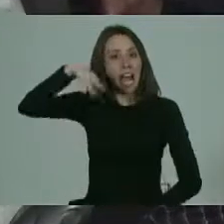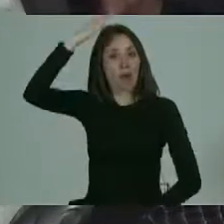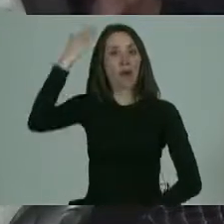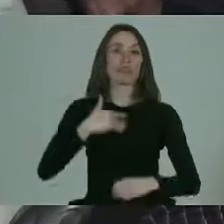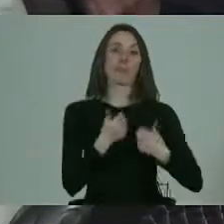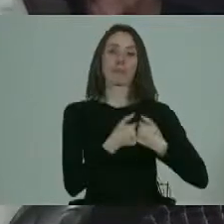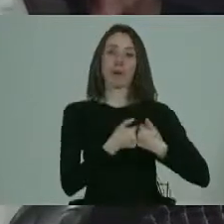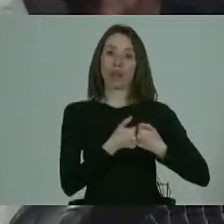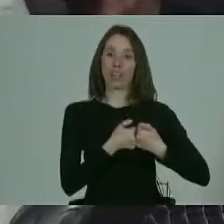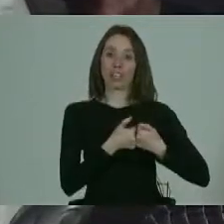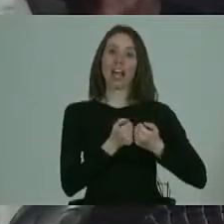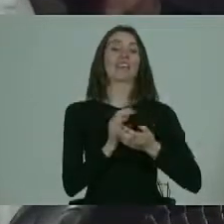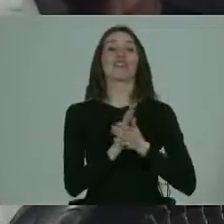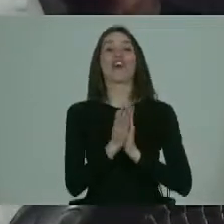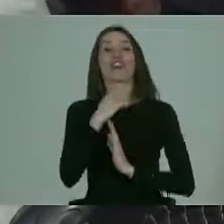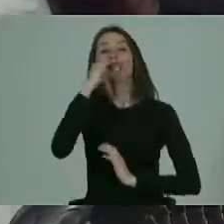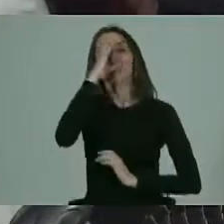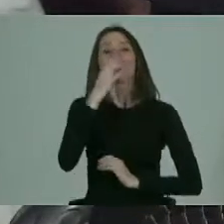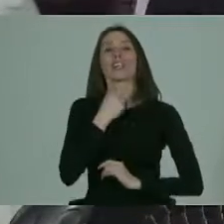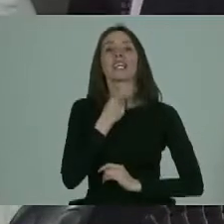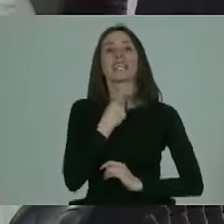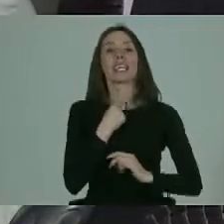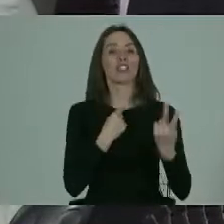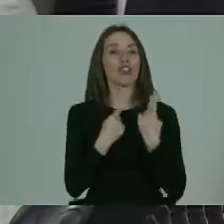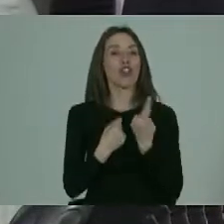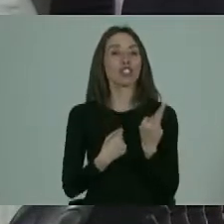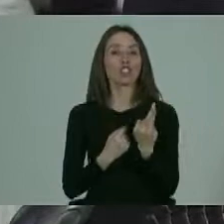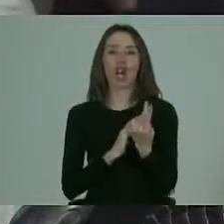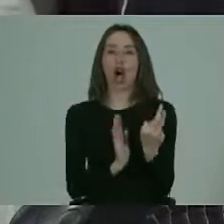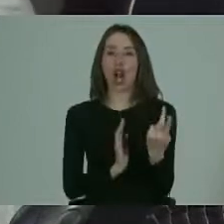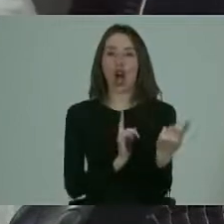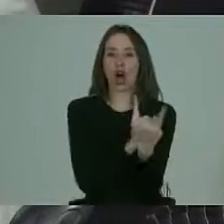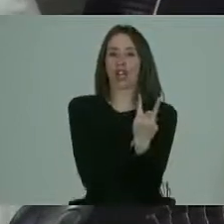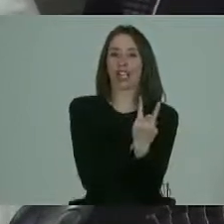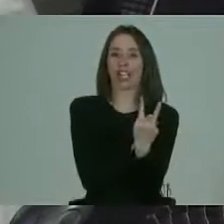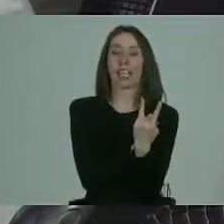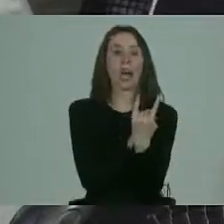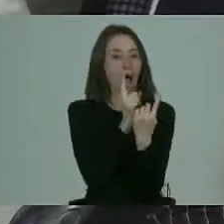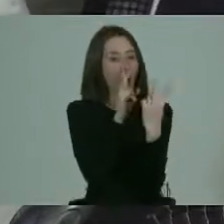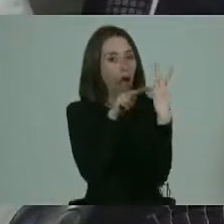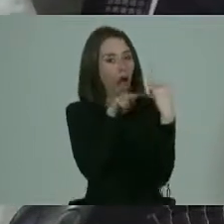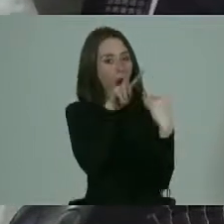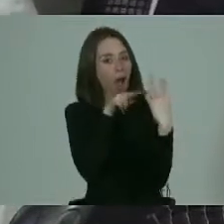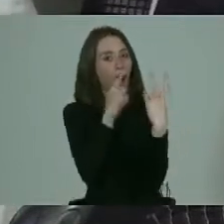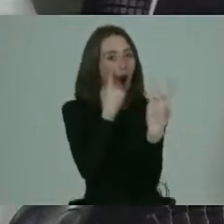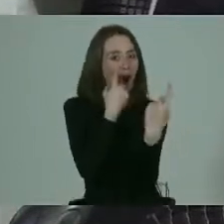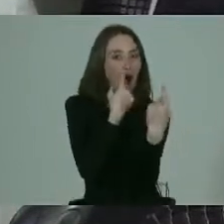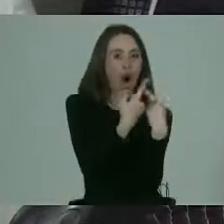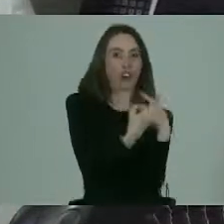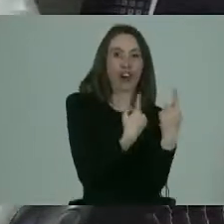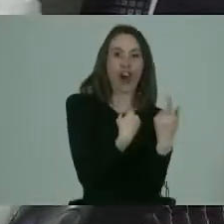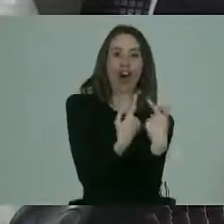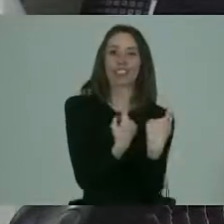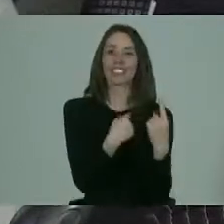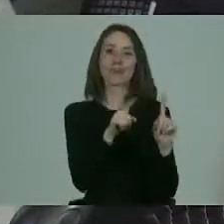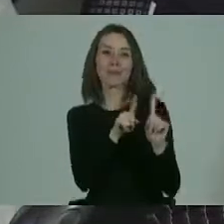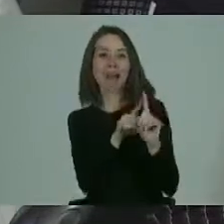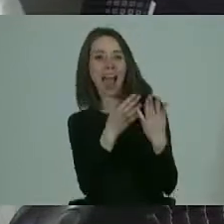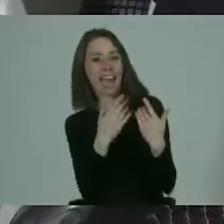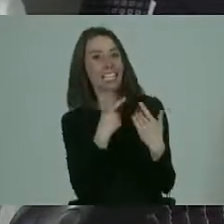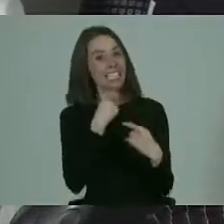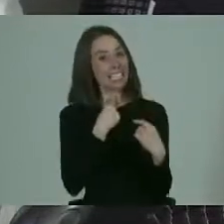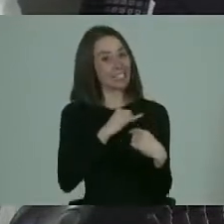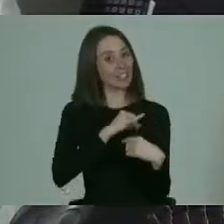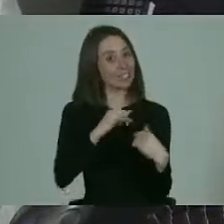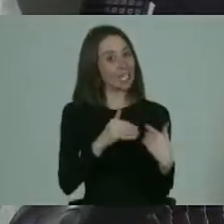uno pololeaba, todo lo que uno buscaba era la instancia de poder estar solo. Porque ahí uno se reconoce, se conoce con la pareja y sabe si quiere